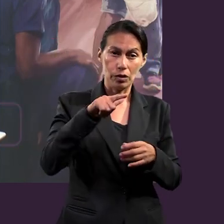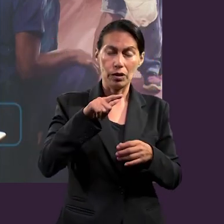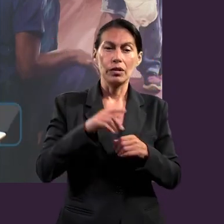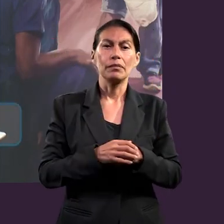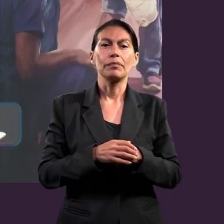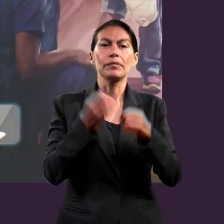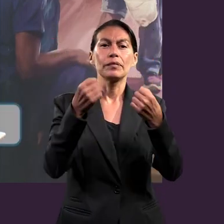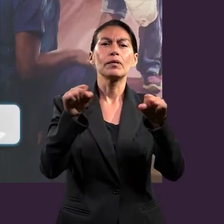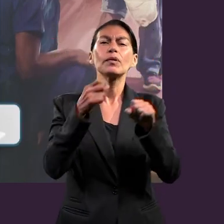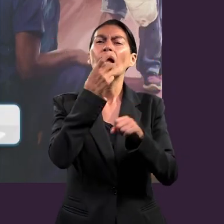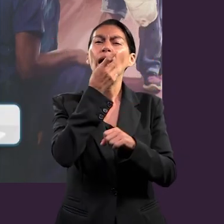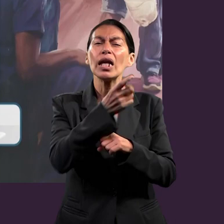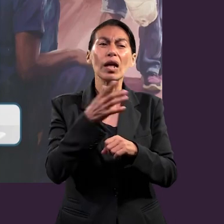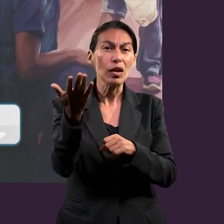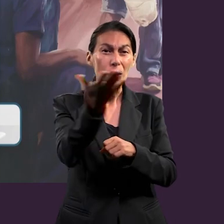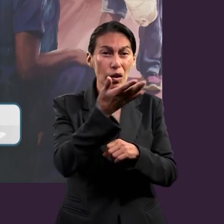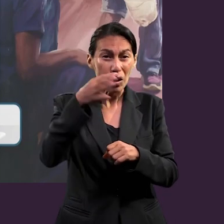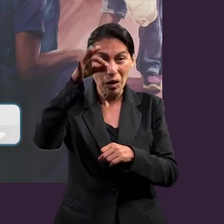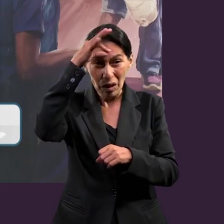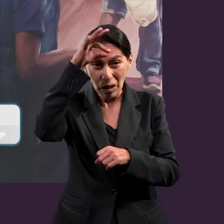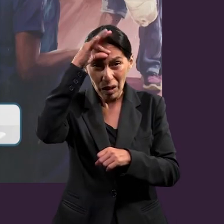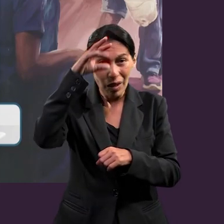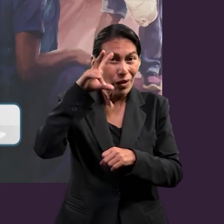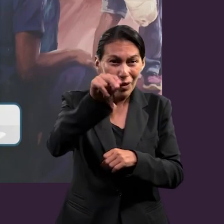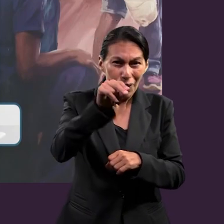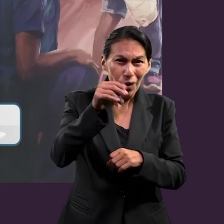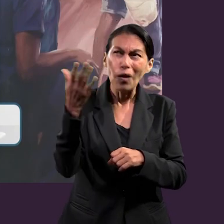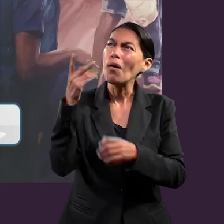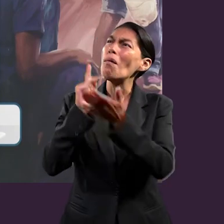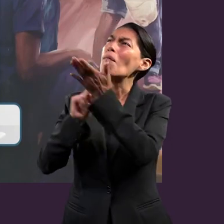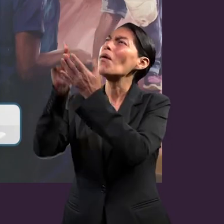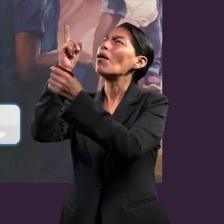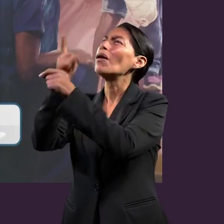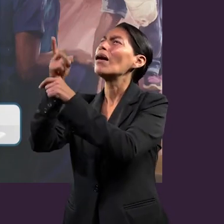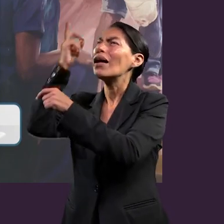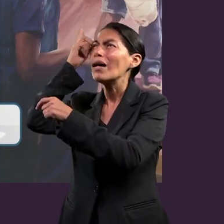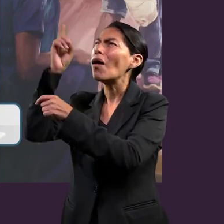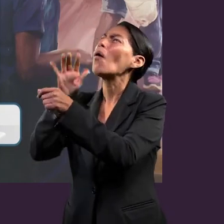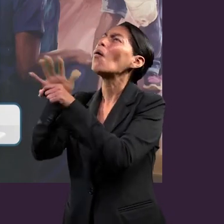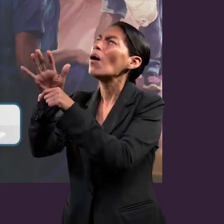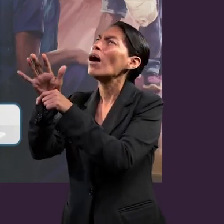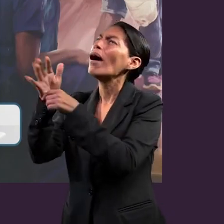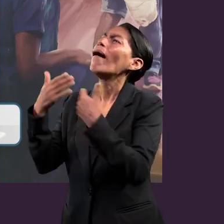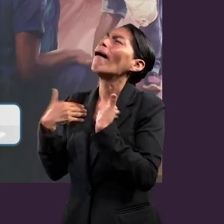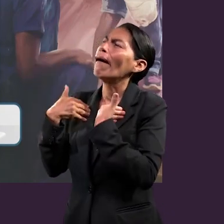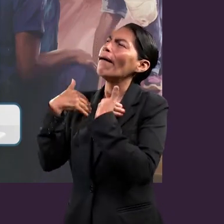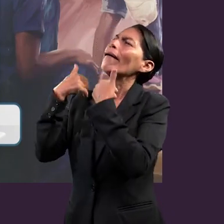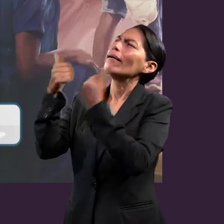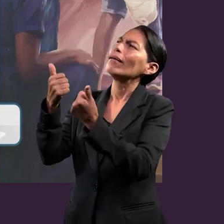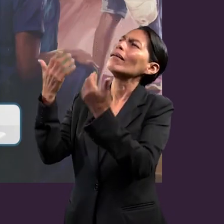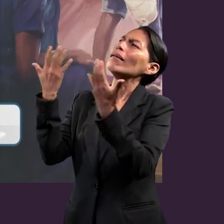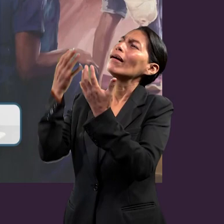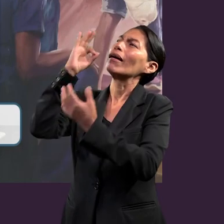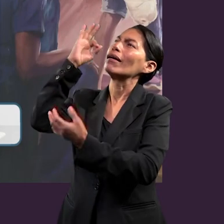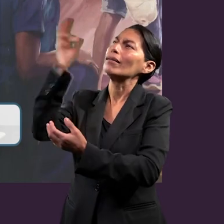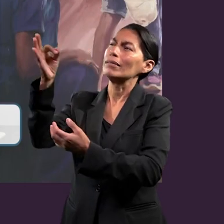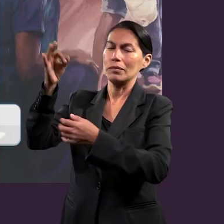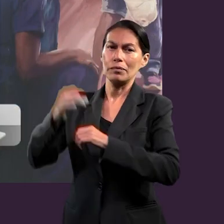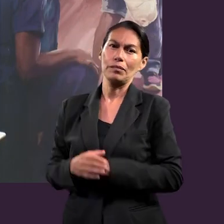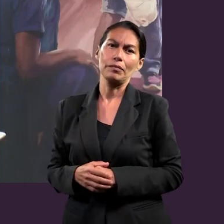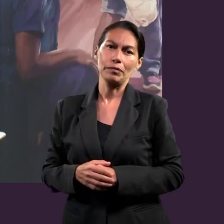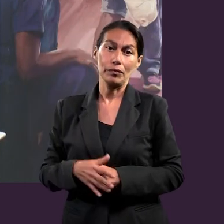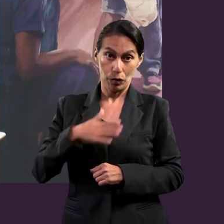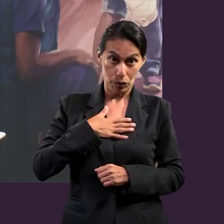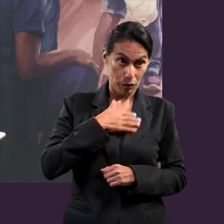tanto, no seis insensatos, sino entendidos de cuál sea la voluntad del Señor. Yo creo que es más de ir de lo que nosotros a veces queremos, sino